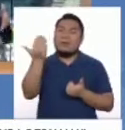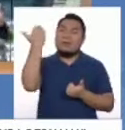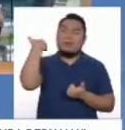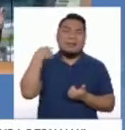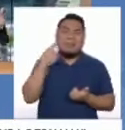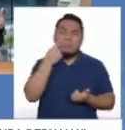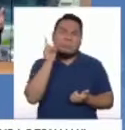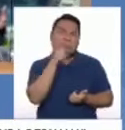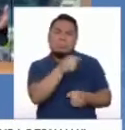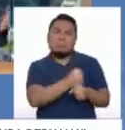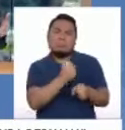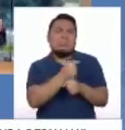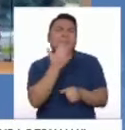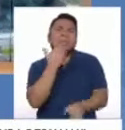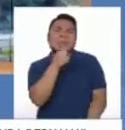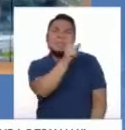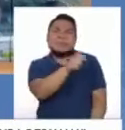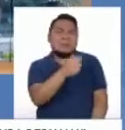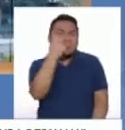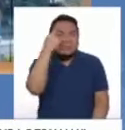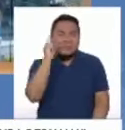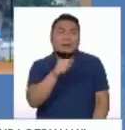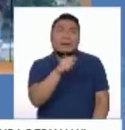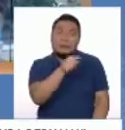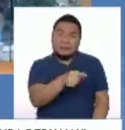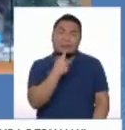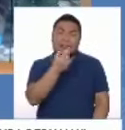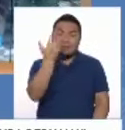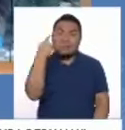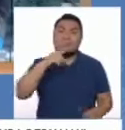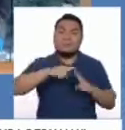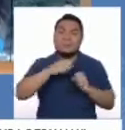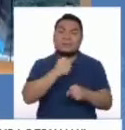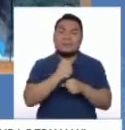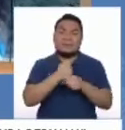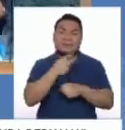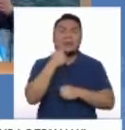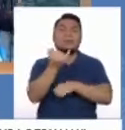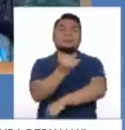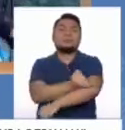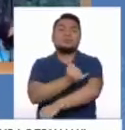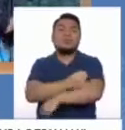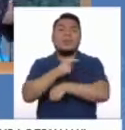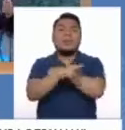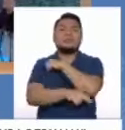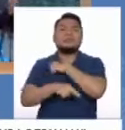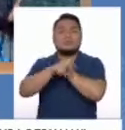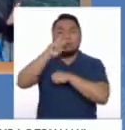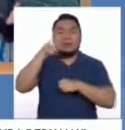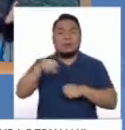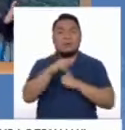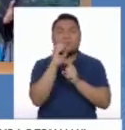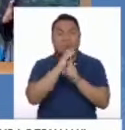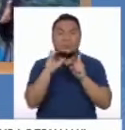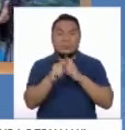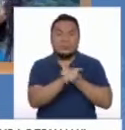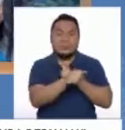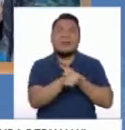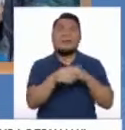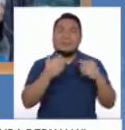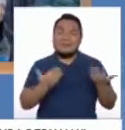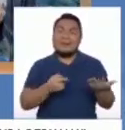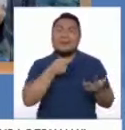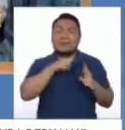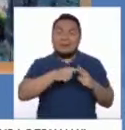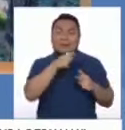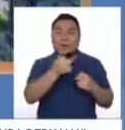y no sabían el trabajo del INC, del Instituto Nacional de Cultura, presente además en algunas regiones, pero ahora el